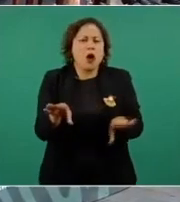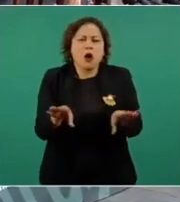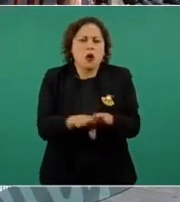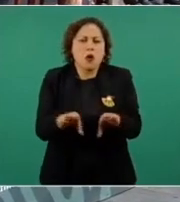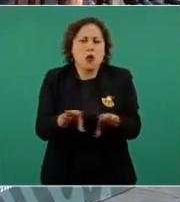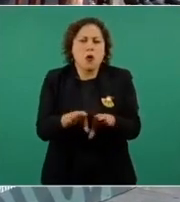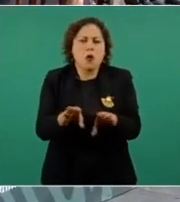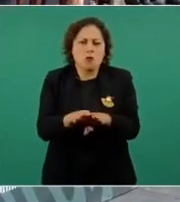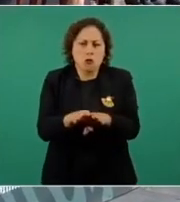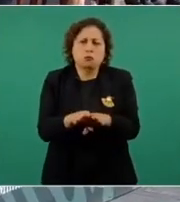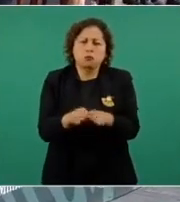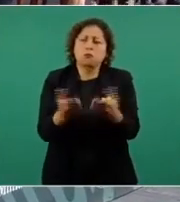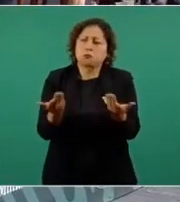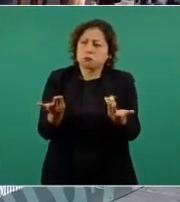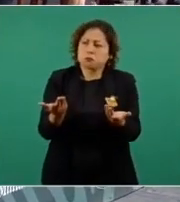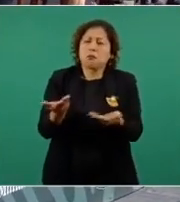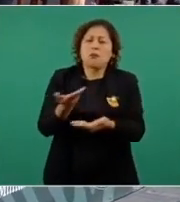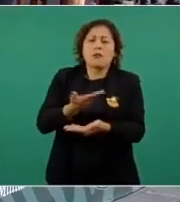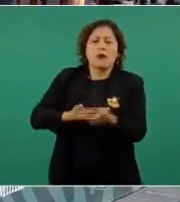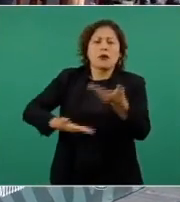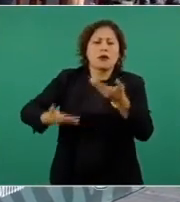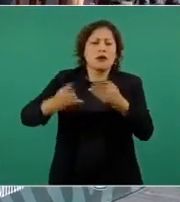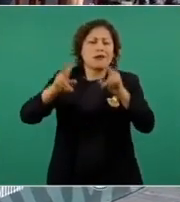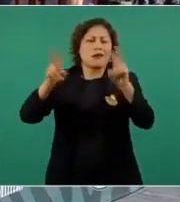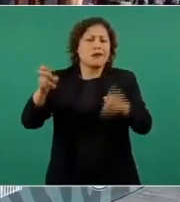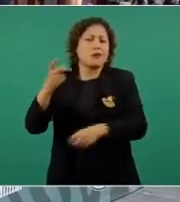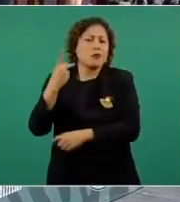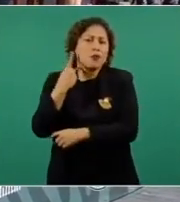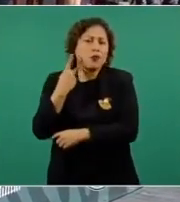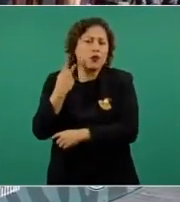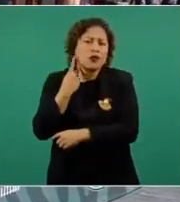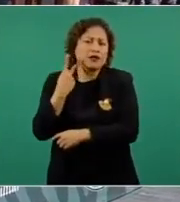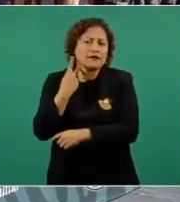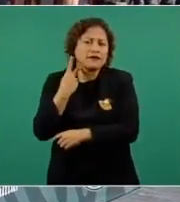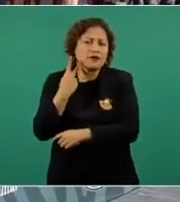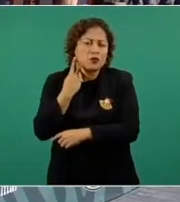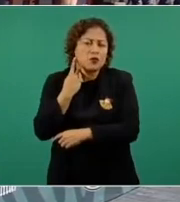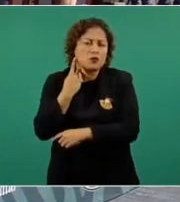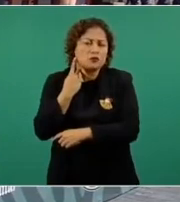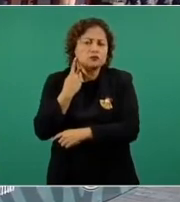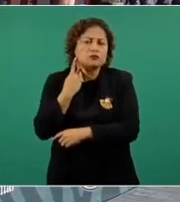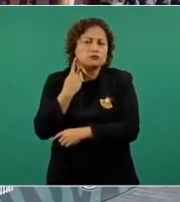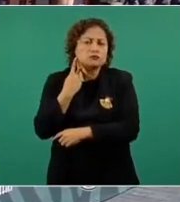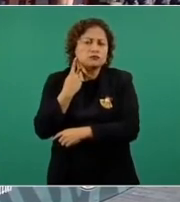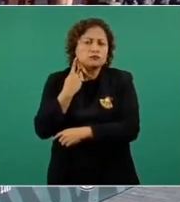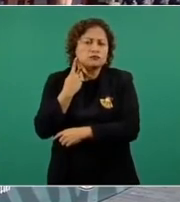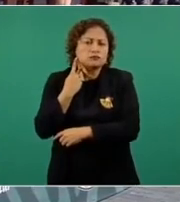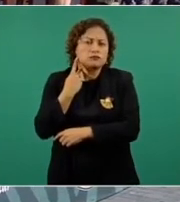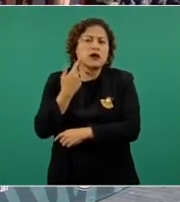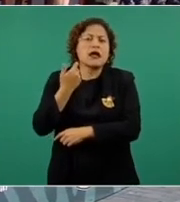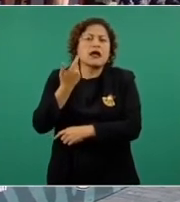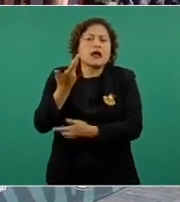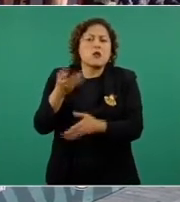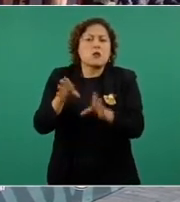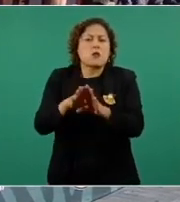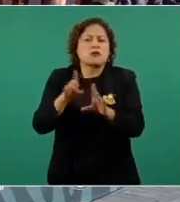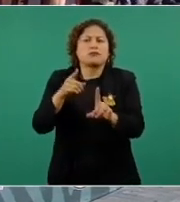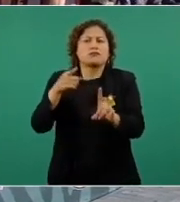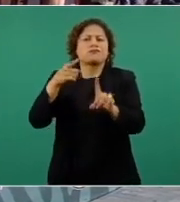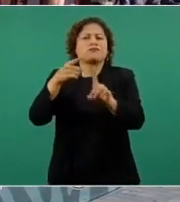político que viene de la majestad del desinterés